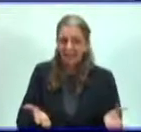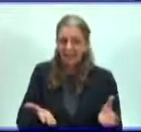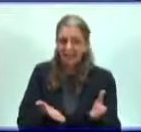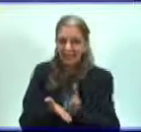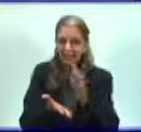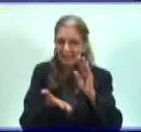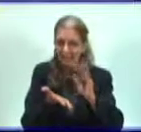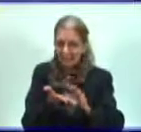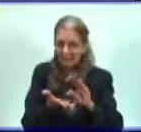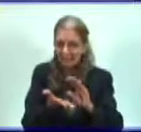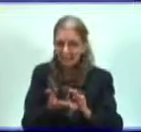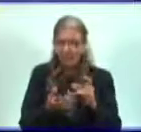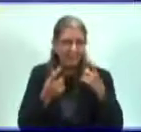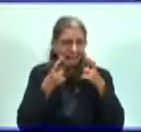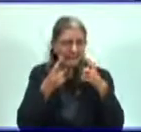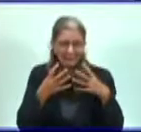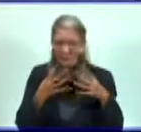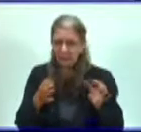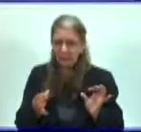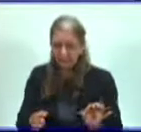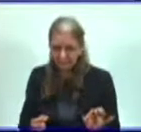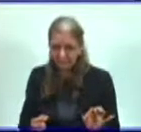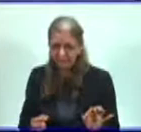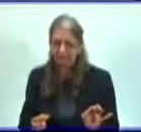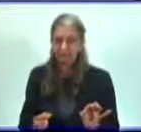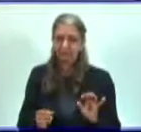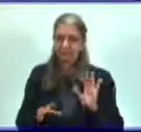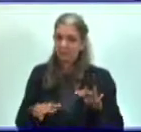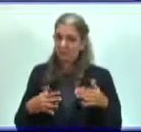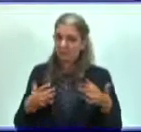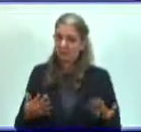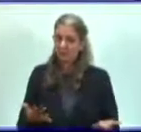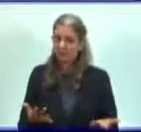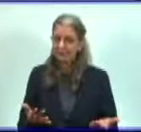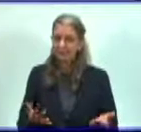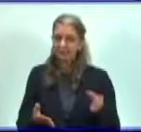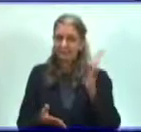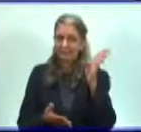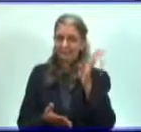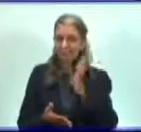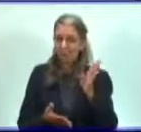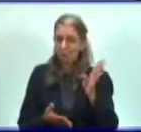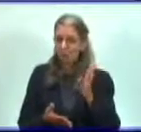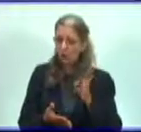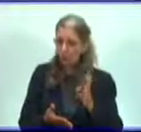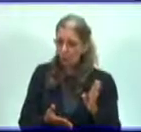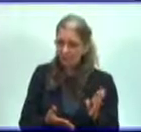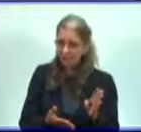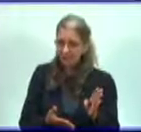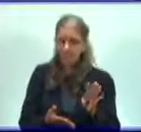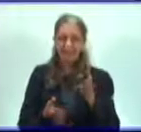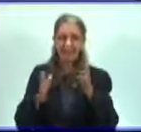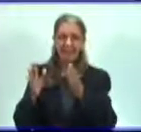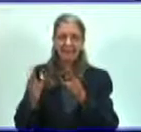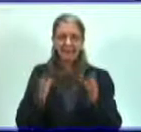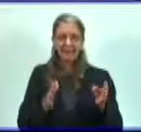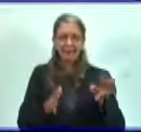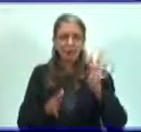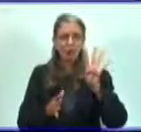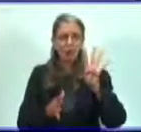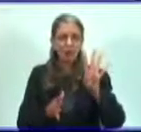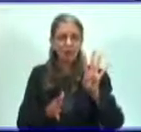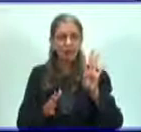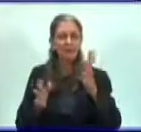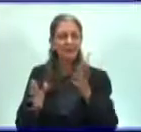ser fundamental. Como bien aparece en pantalla, en la diapo, en la parte inferior,